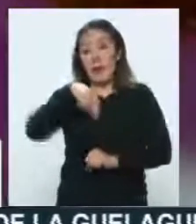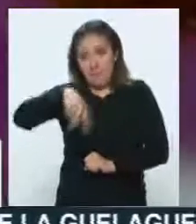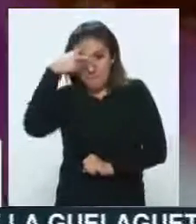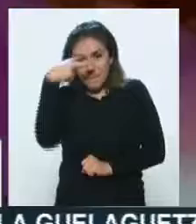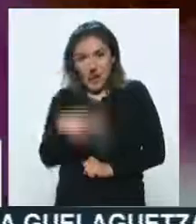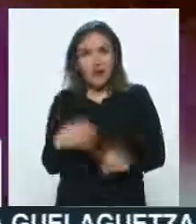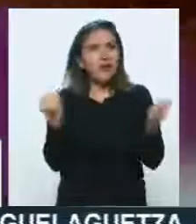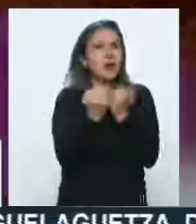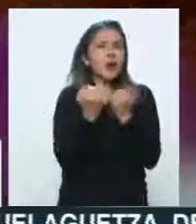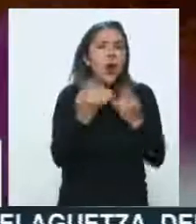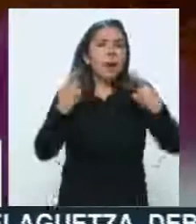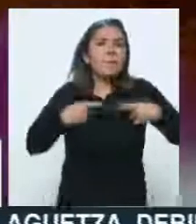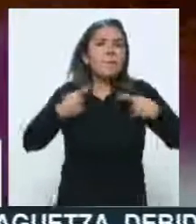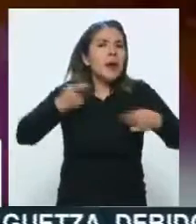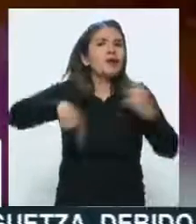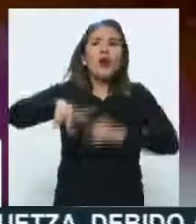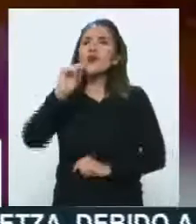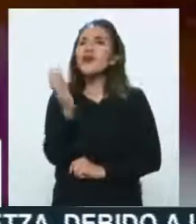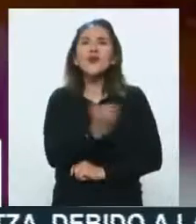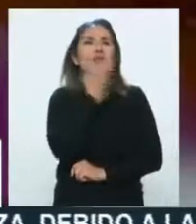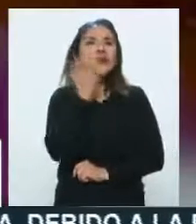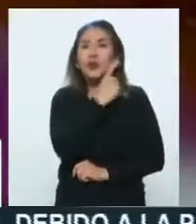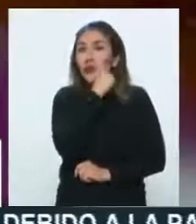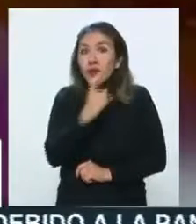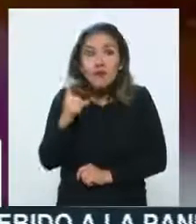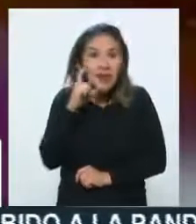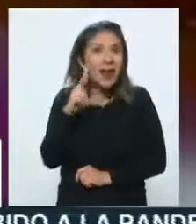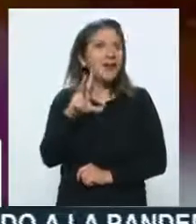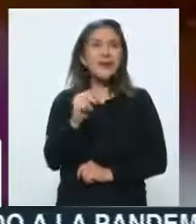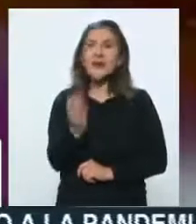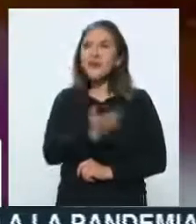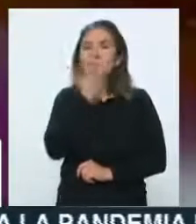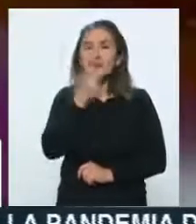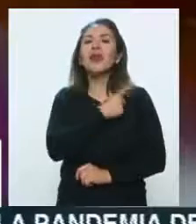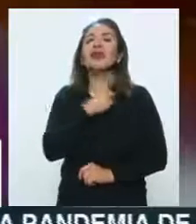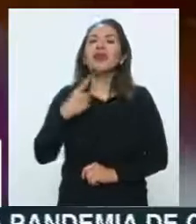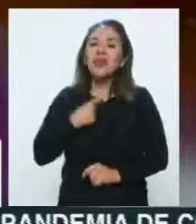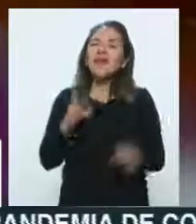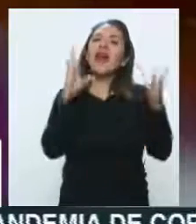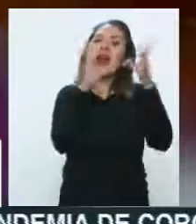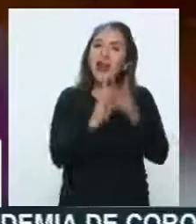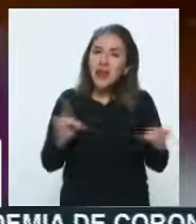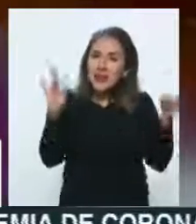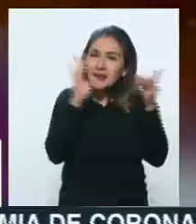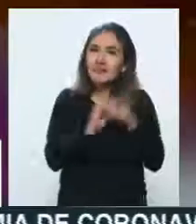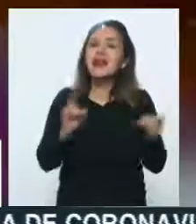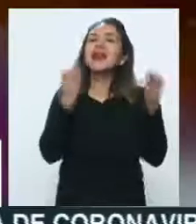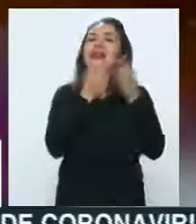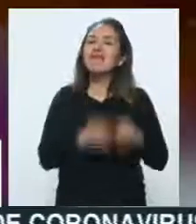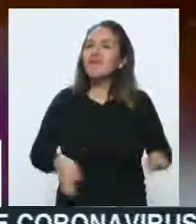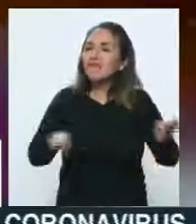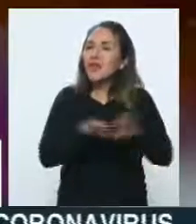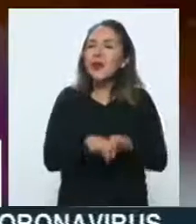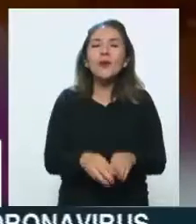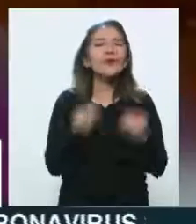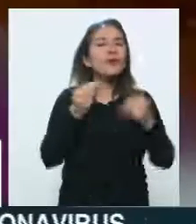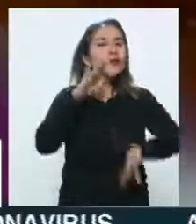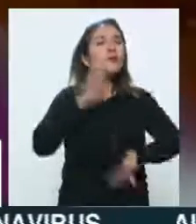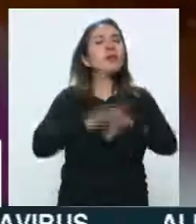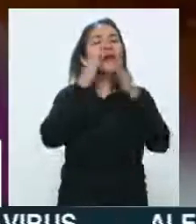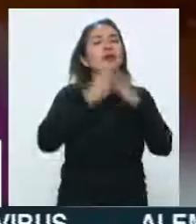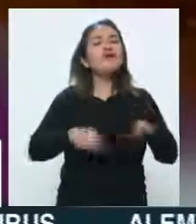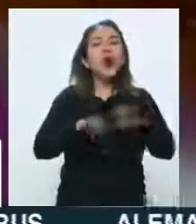México, pues la gente no está acostumbrada, ¿no? Entonces hay que explicarles, es importantísimo el uso de